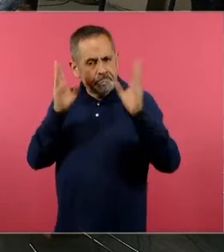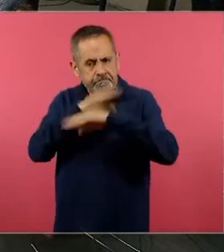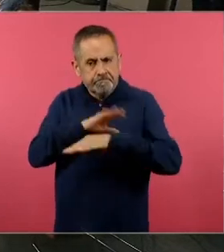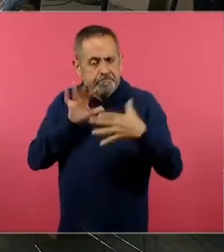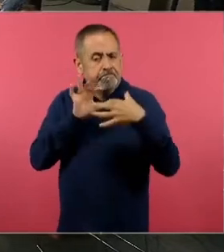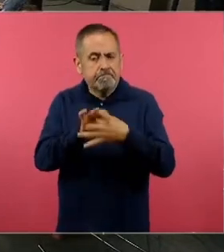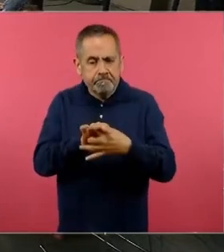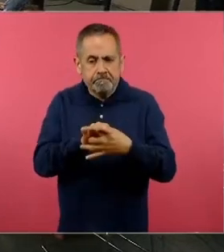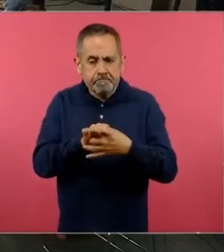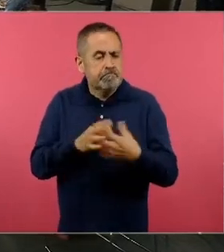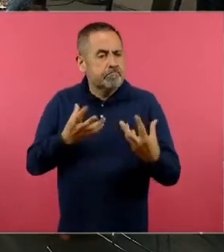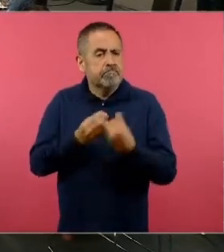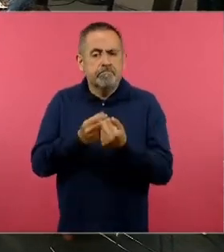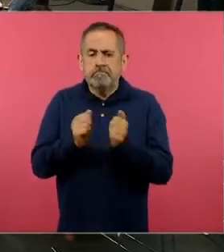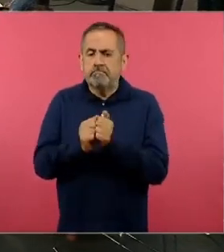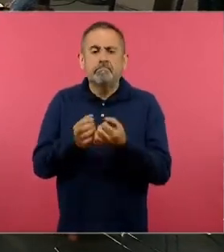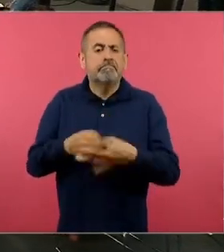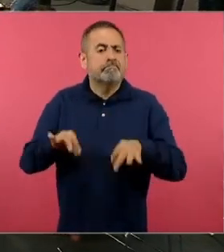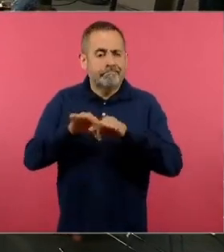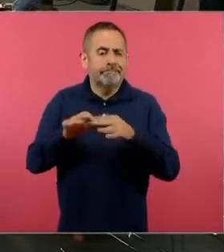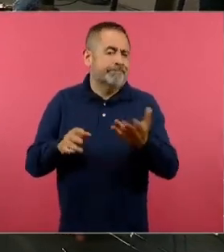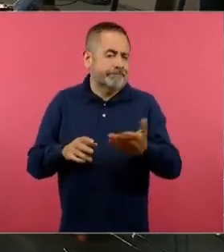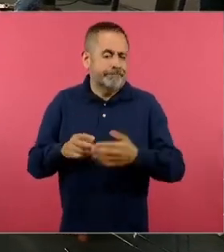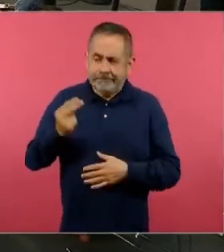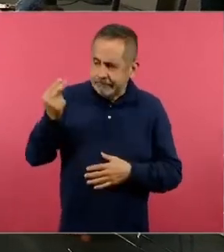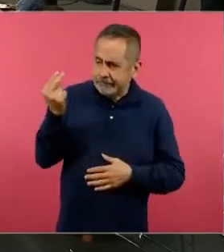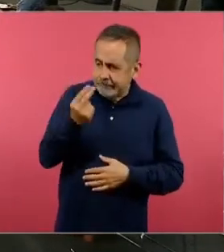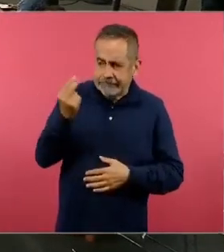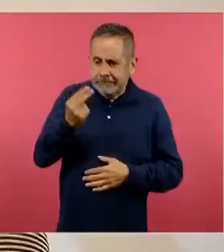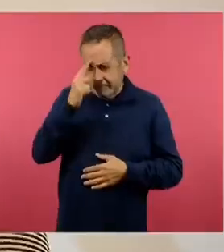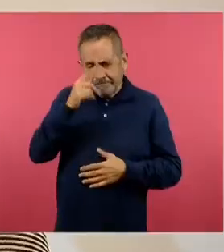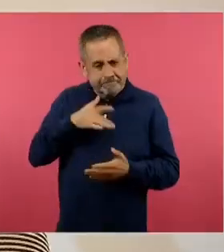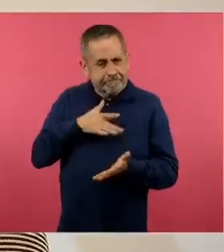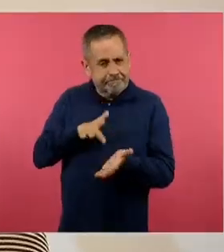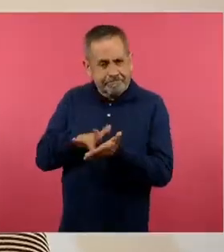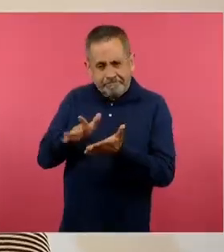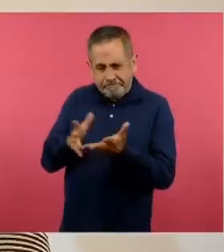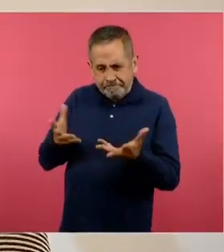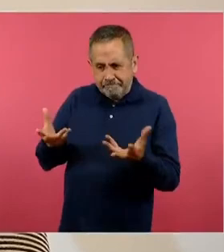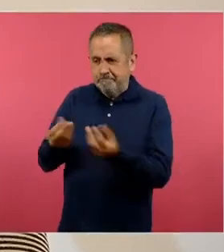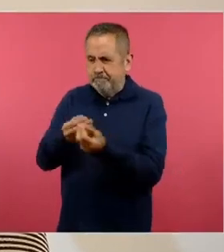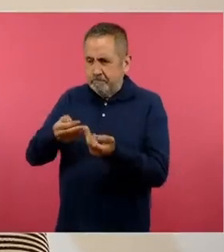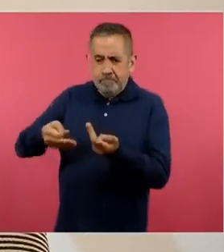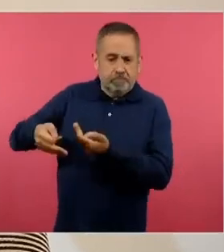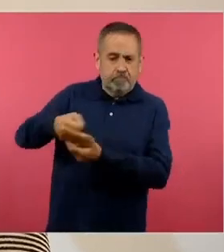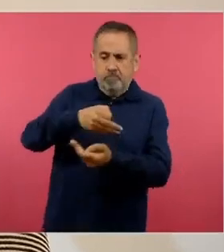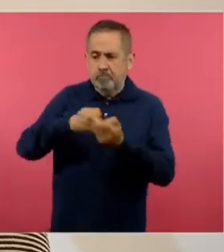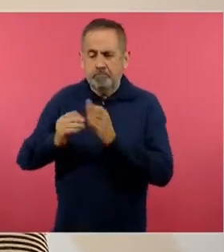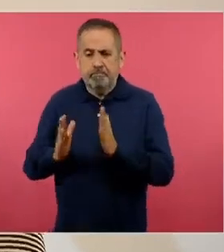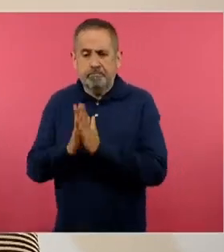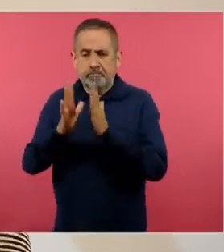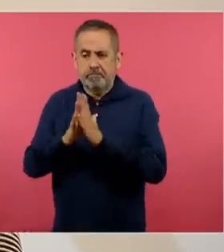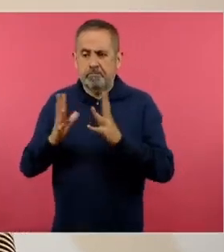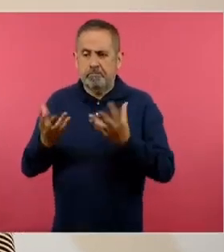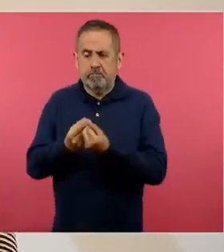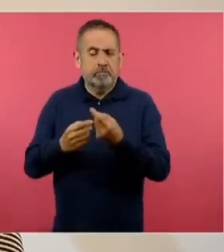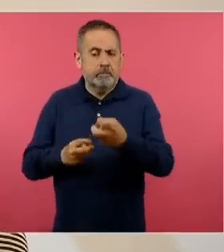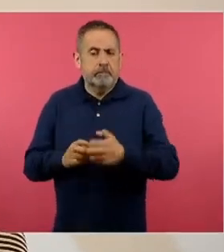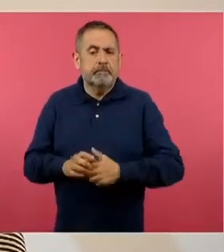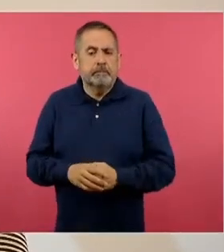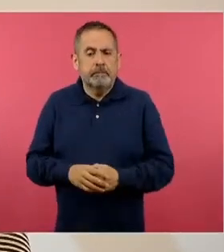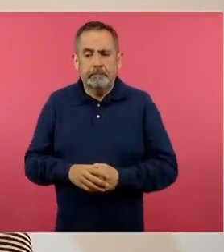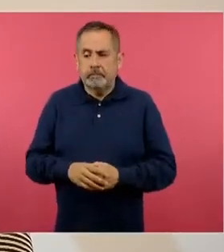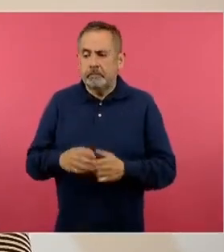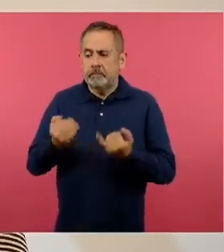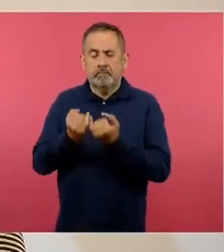hace ya mucho tiempo, porque justamente necesitamos propiciar ese reencuentro. Entonces, este libro, al igual que en el caso